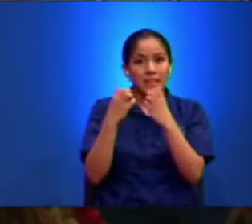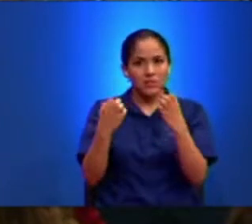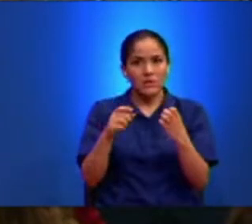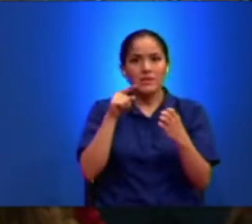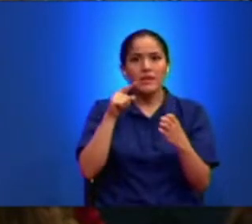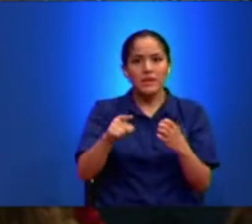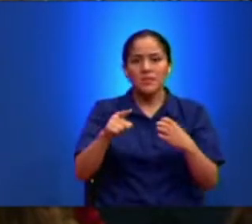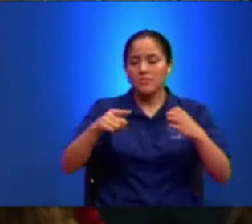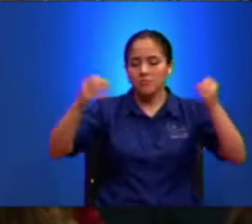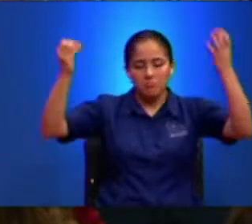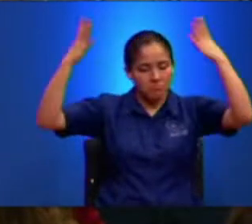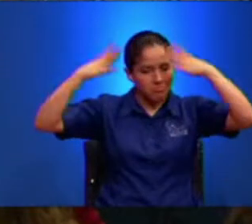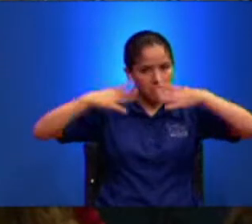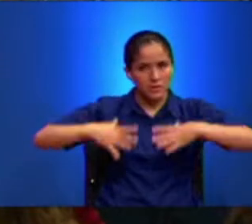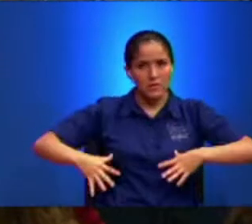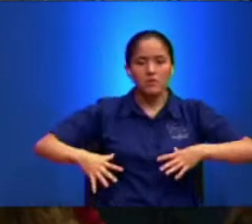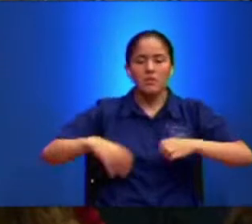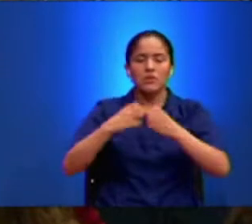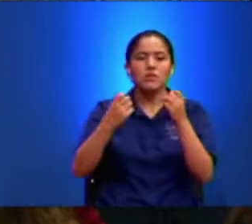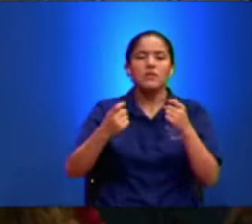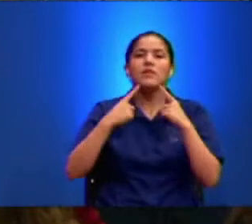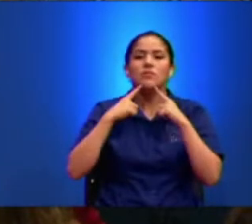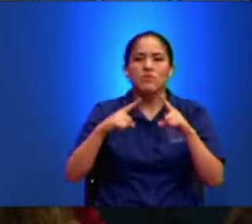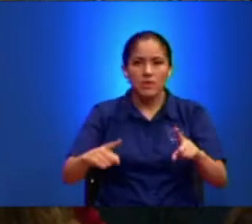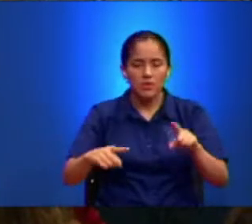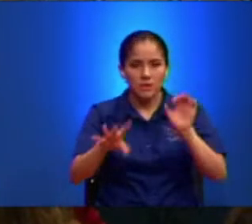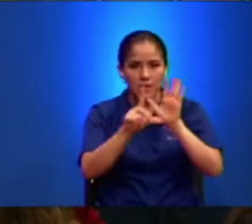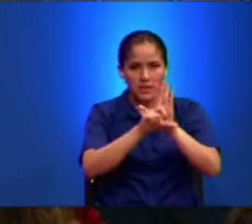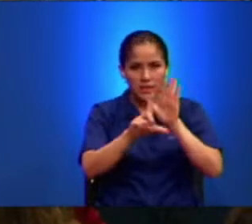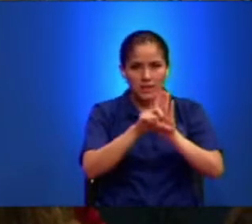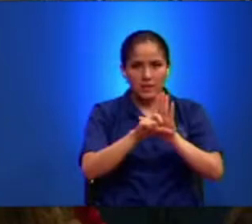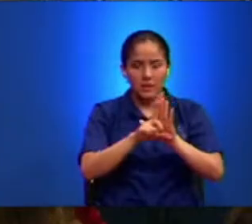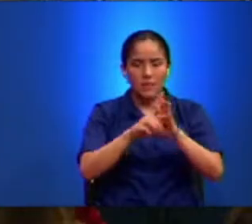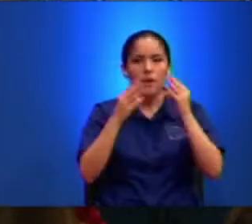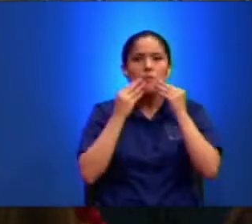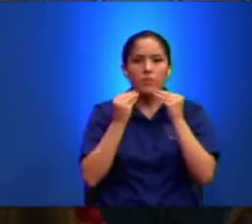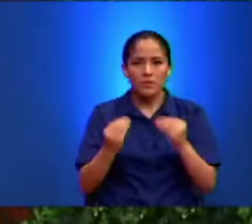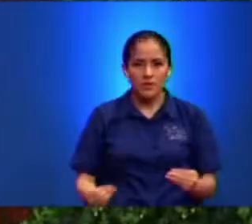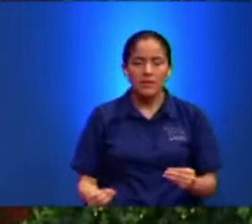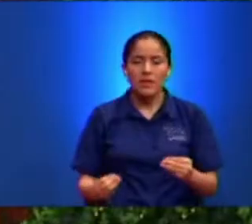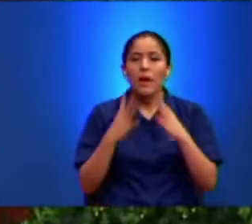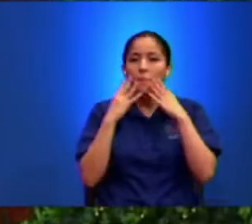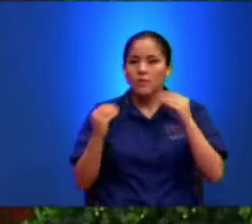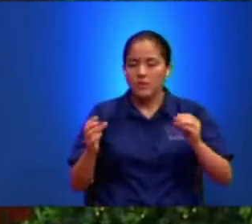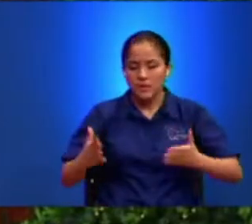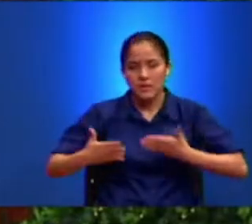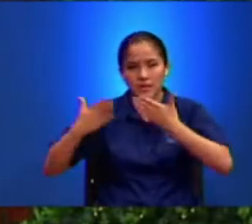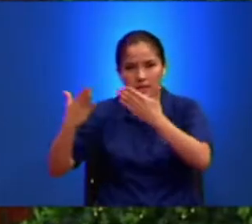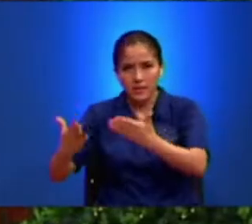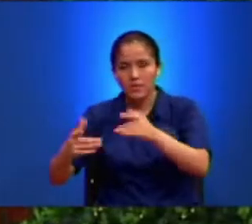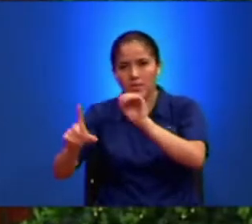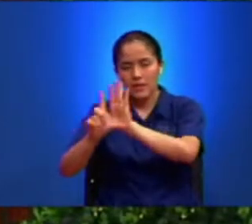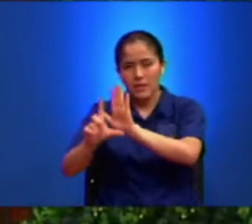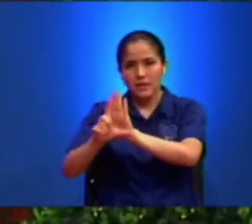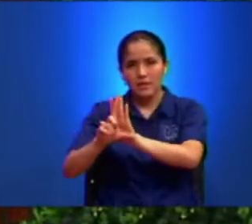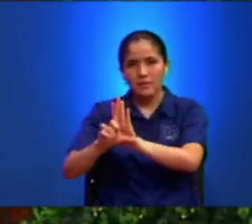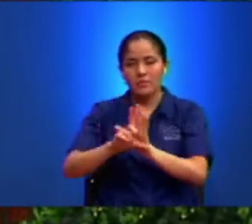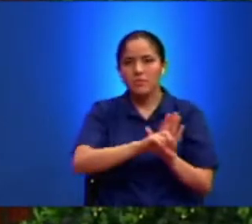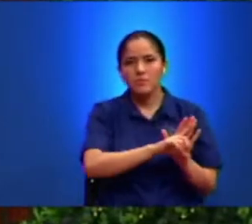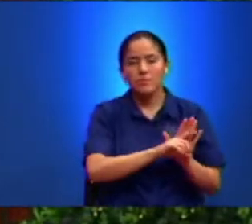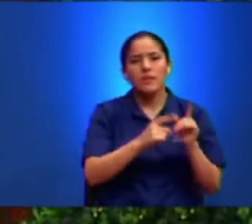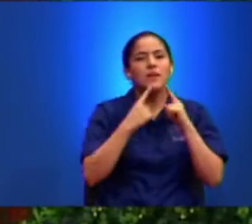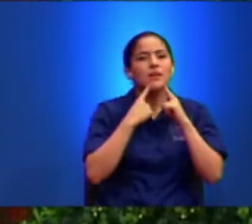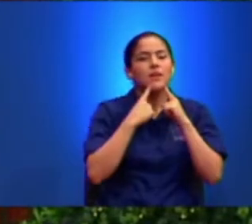ungido Él Entonces anunciaron La ley Moisés A Moisés Le dieron la ley Lo anunció la ley